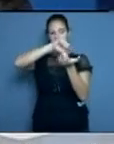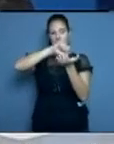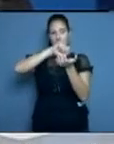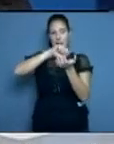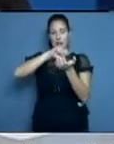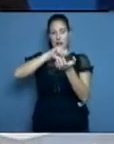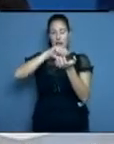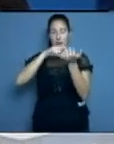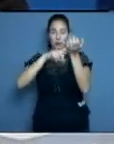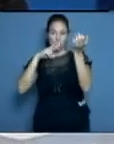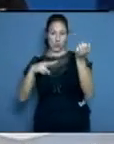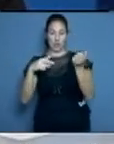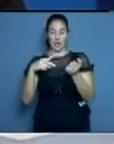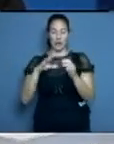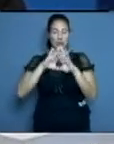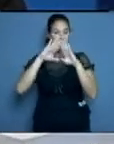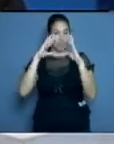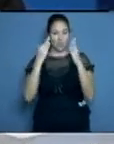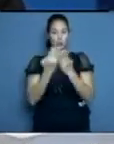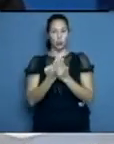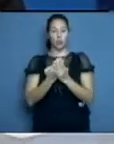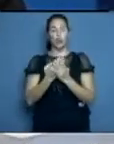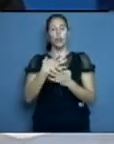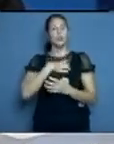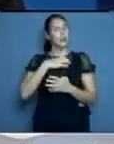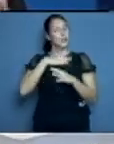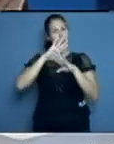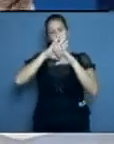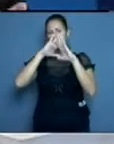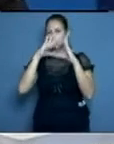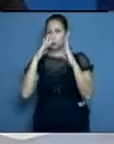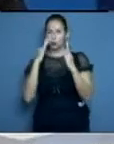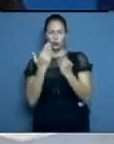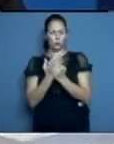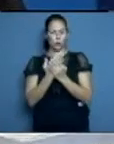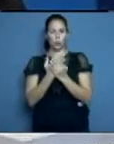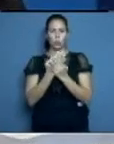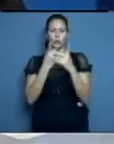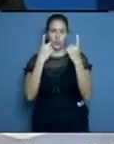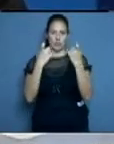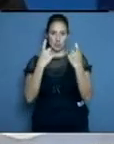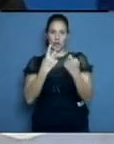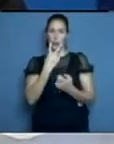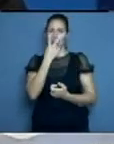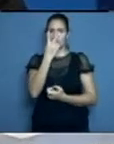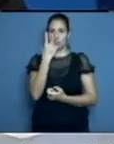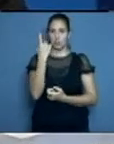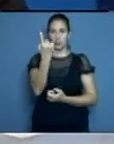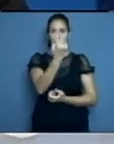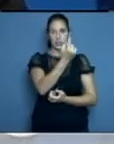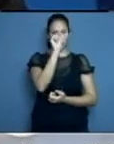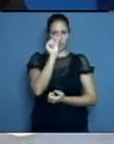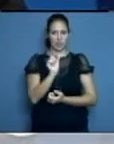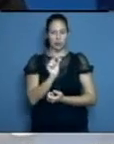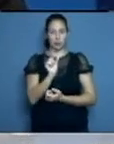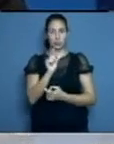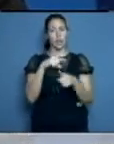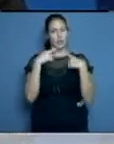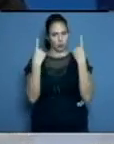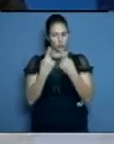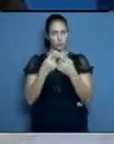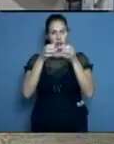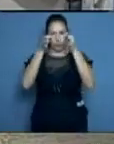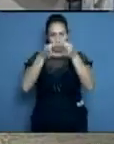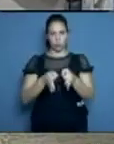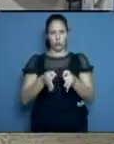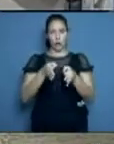adecuado tratamiento de los pacientes con el apoyo del gobierno y del partido. Estamos seguros de vamos a vencer la